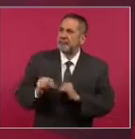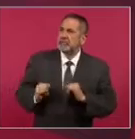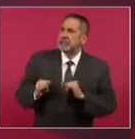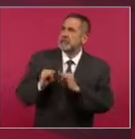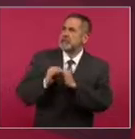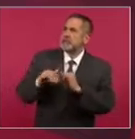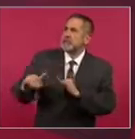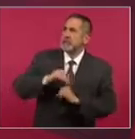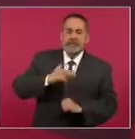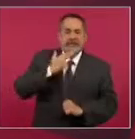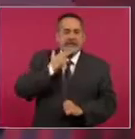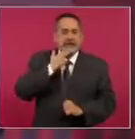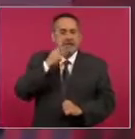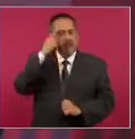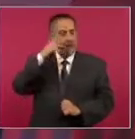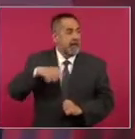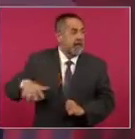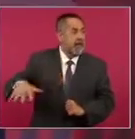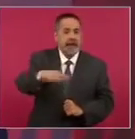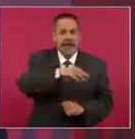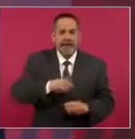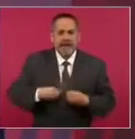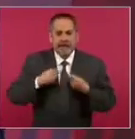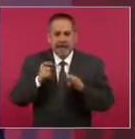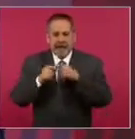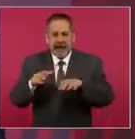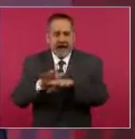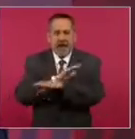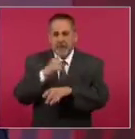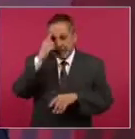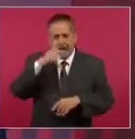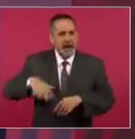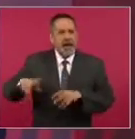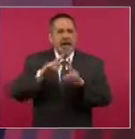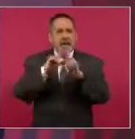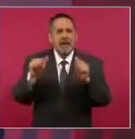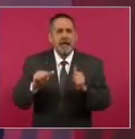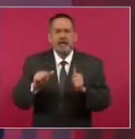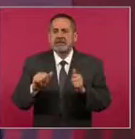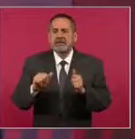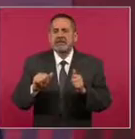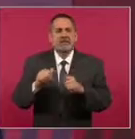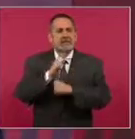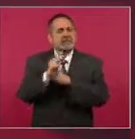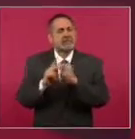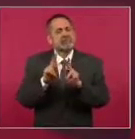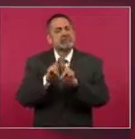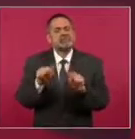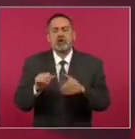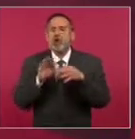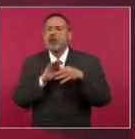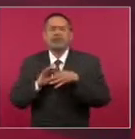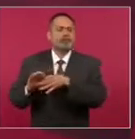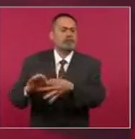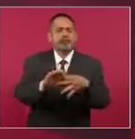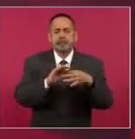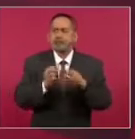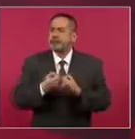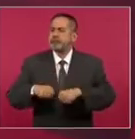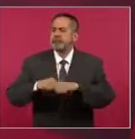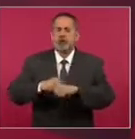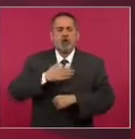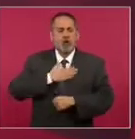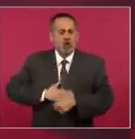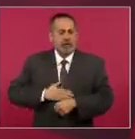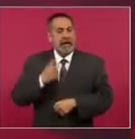que sirvieron para cambiar la vida de las personas, para pacificar el país y unirlo alrededor de un proyecto de sociedad justa y